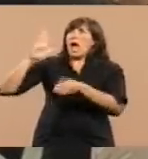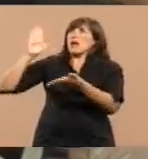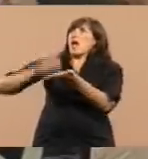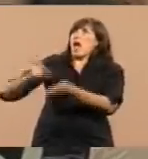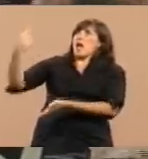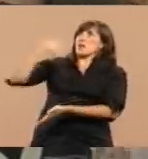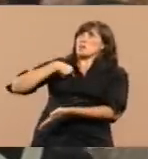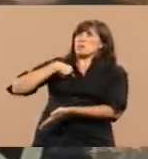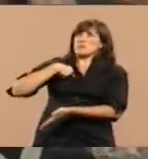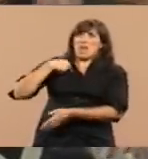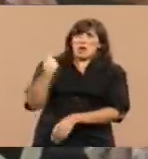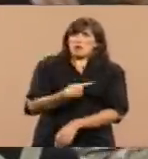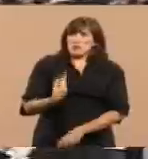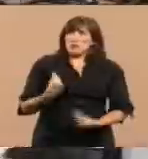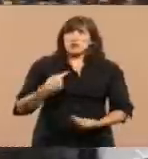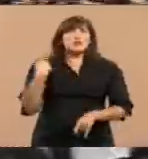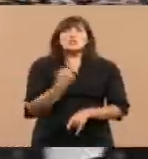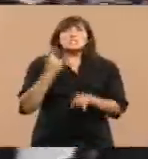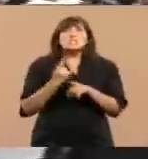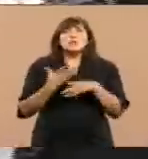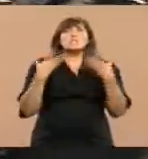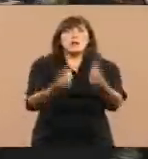sólo participamos en misiones de paz,